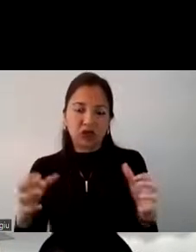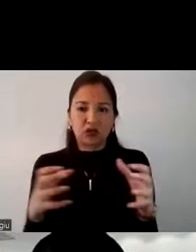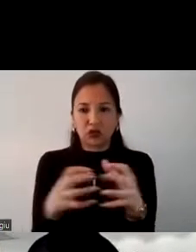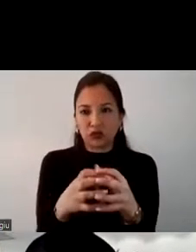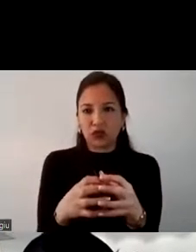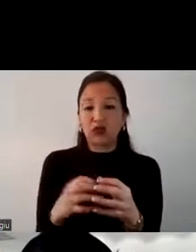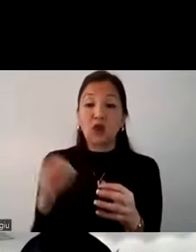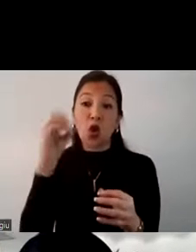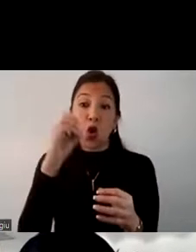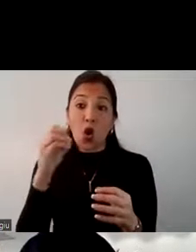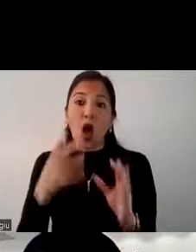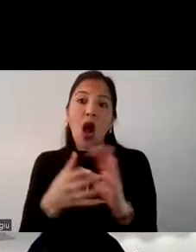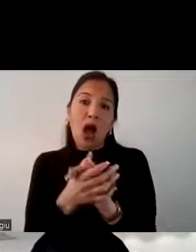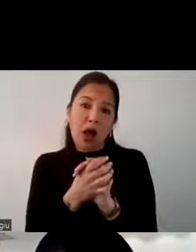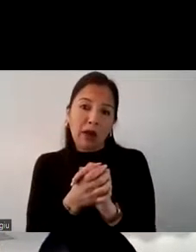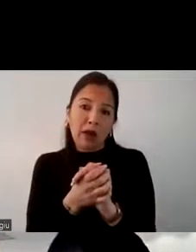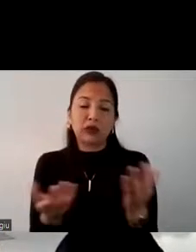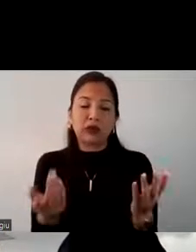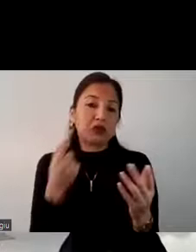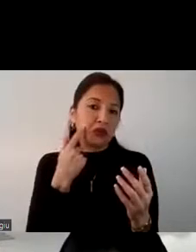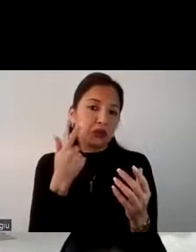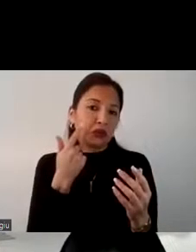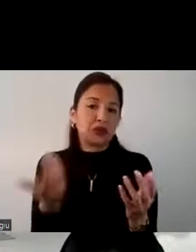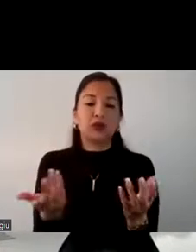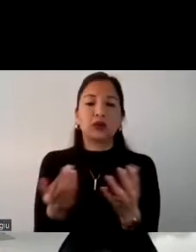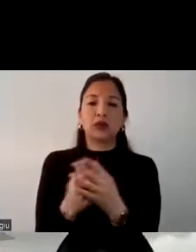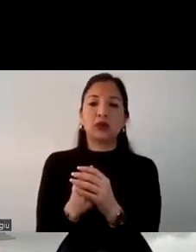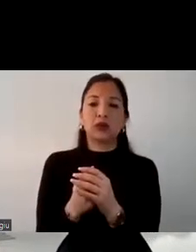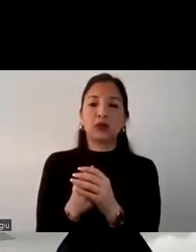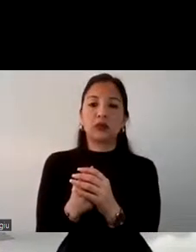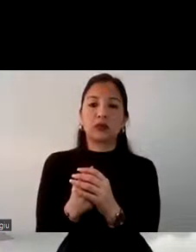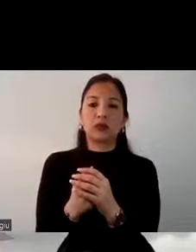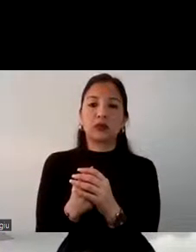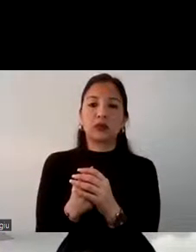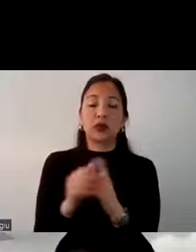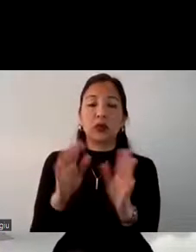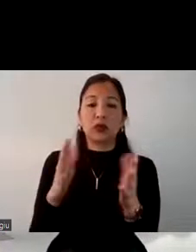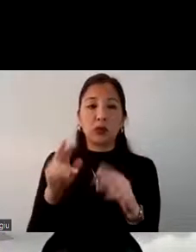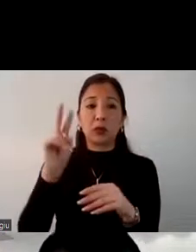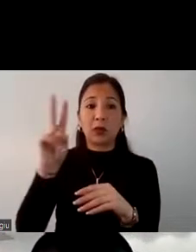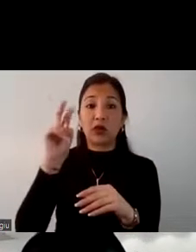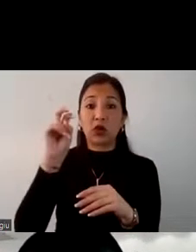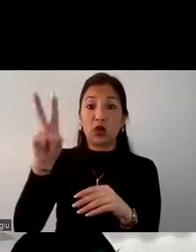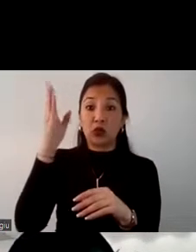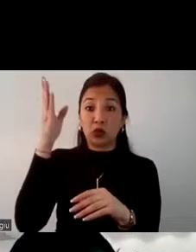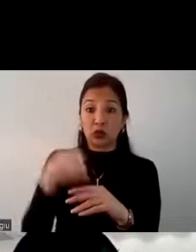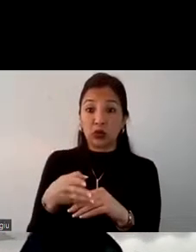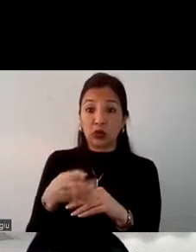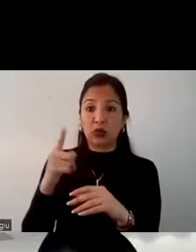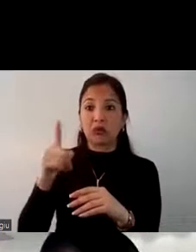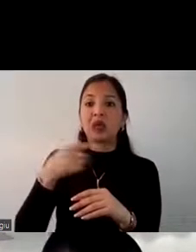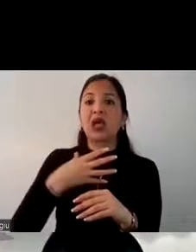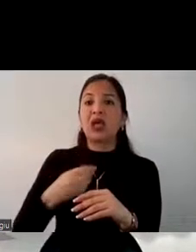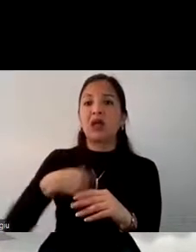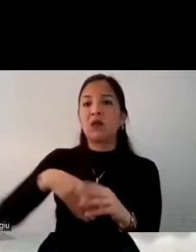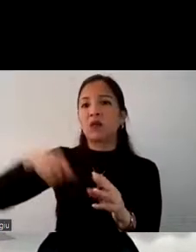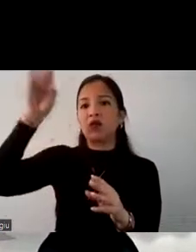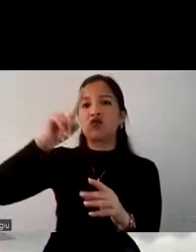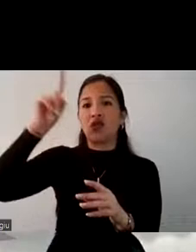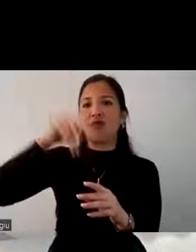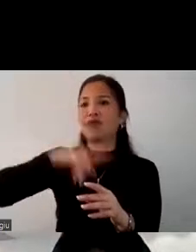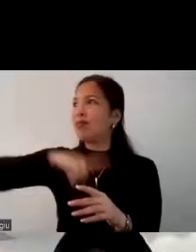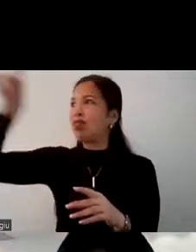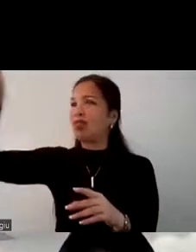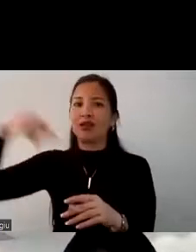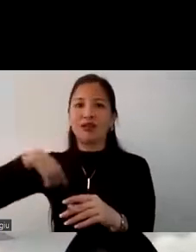o amigos que quizás conocen. E incluso hay un 22% que decide viajar solo y irse a la aventura por